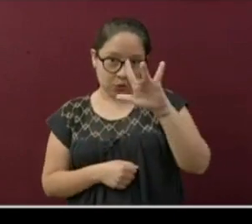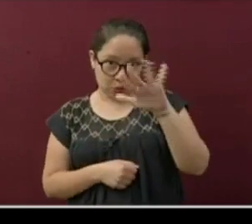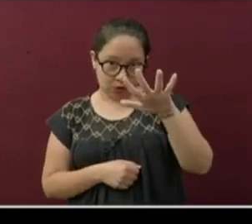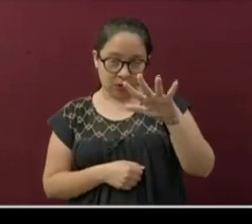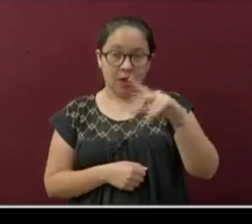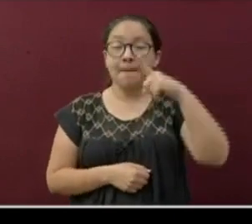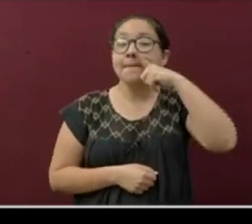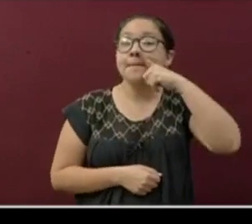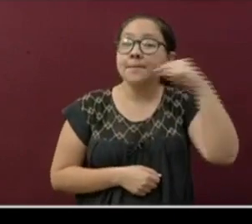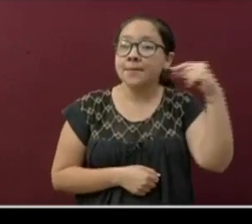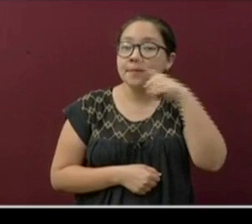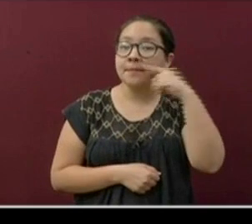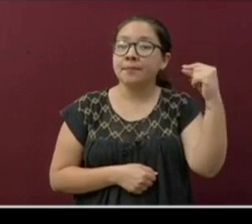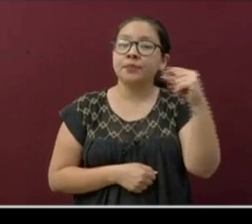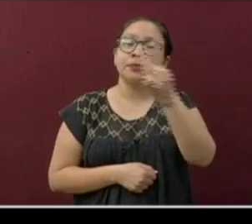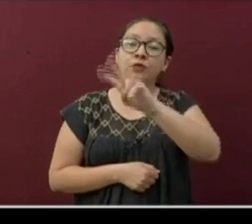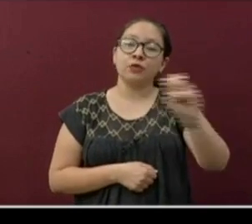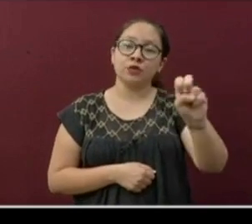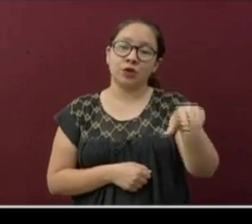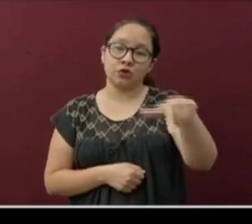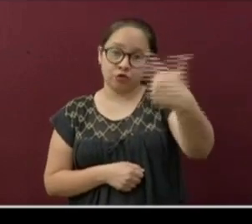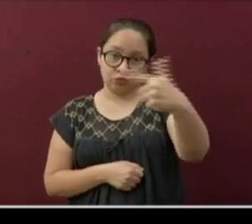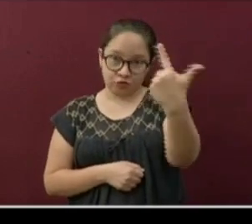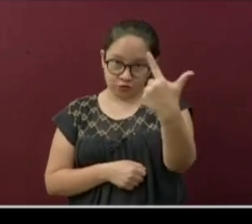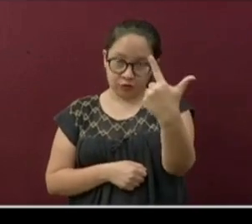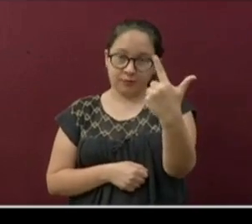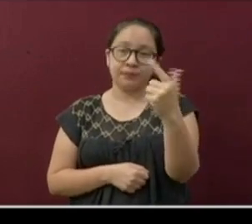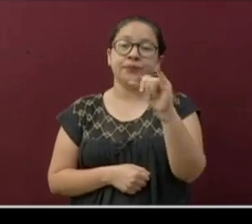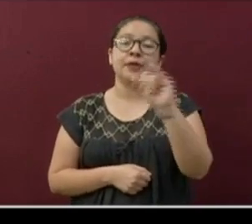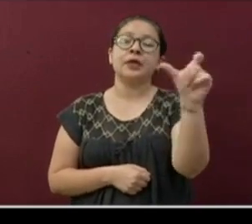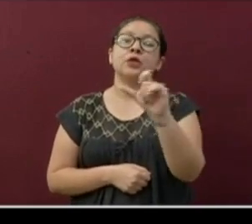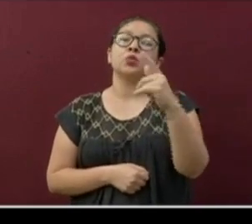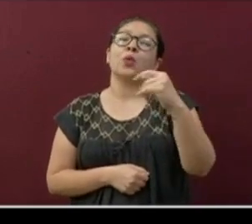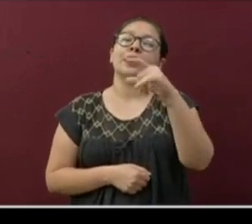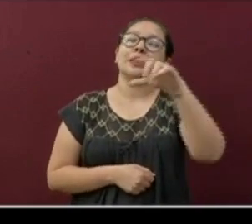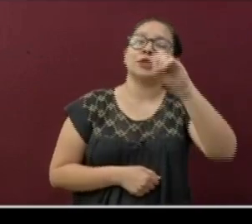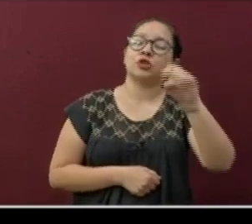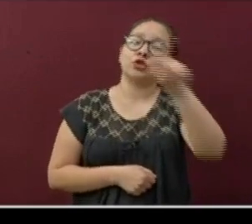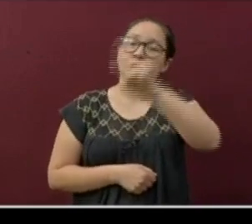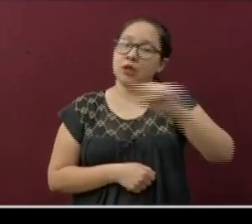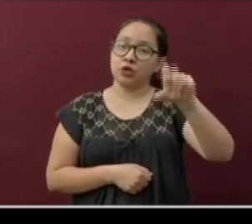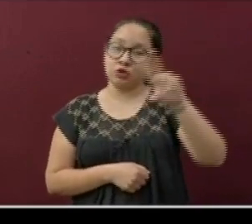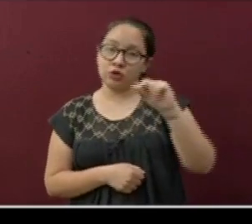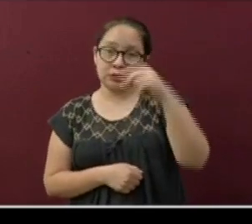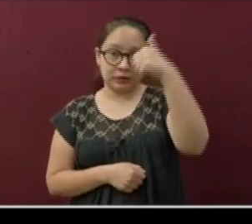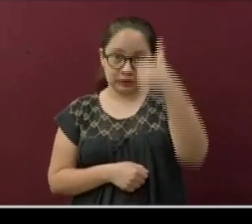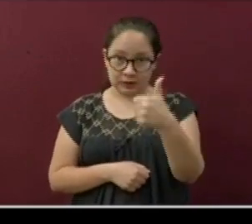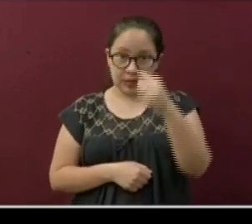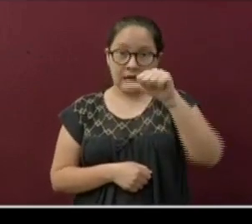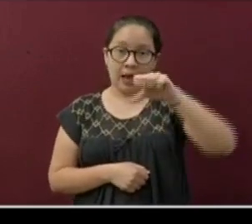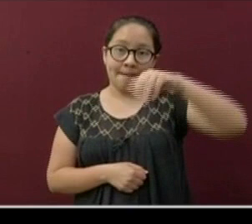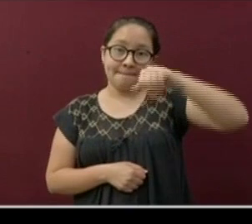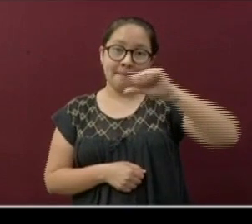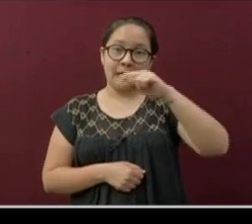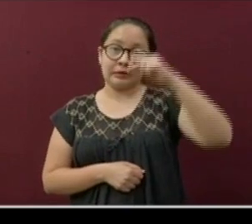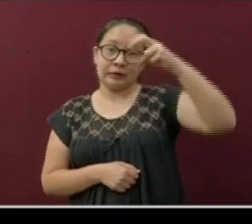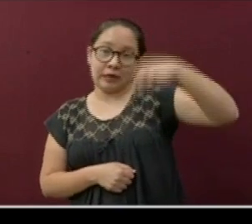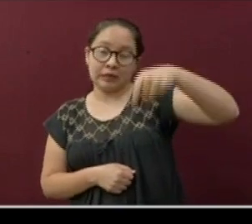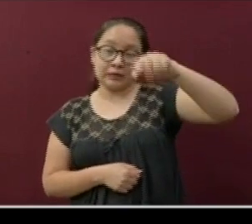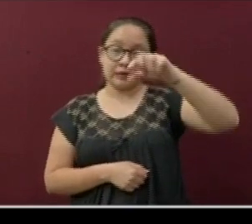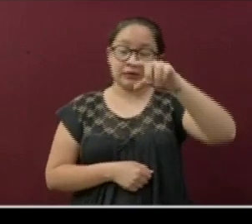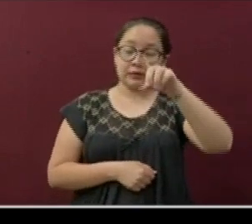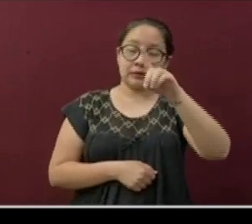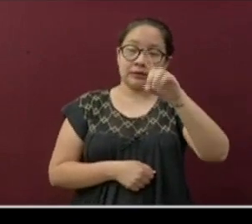Emiliano Zapata 212, Isguatlancillo 186, Amatlán de los Reyes